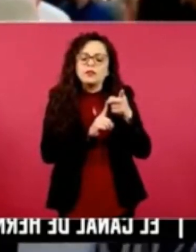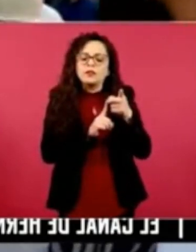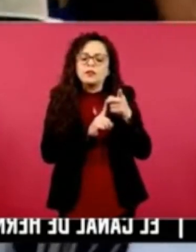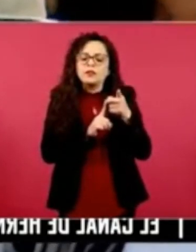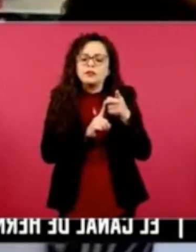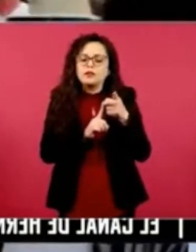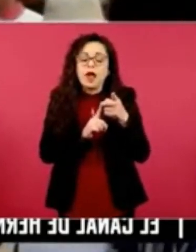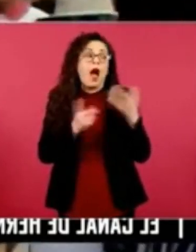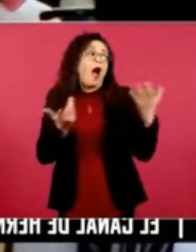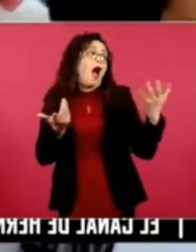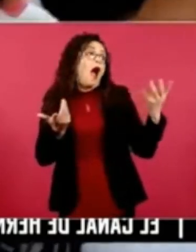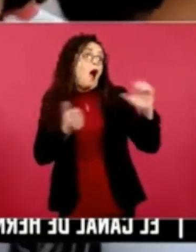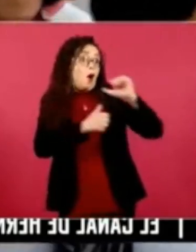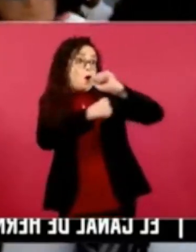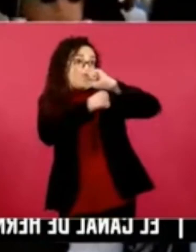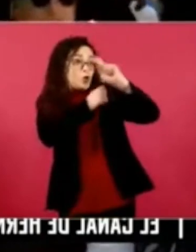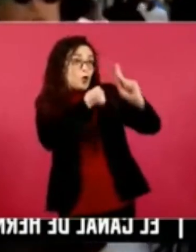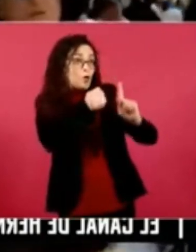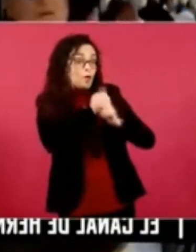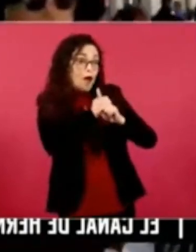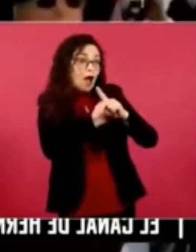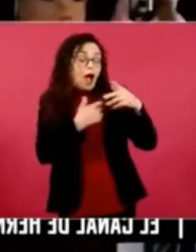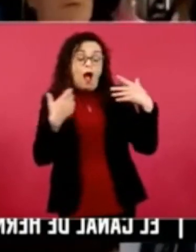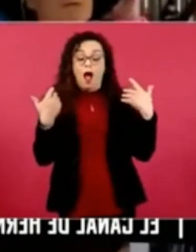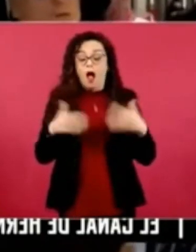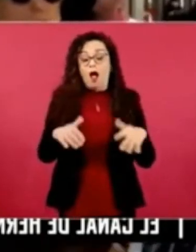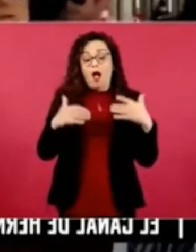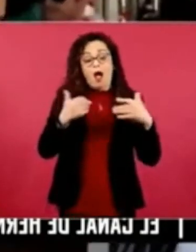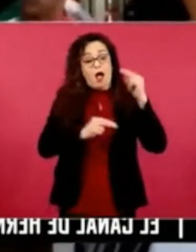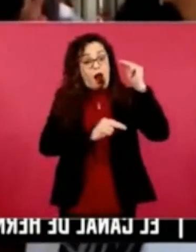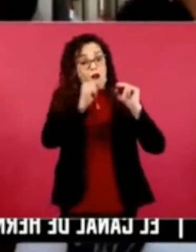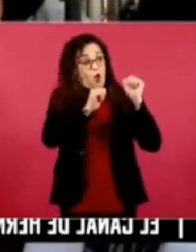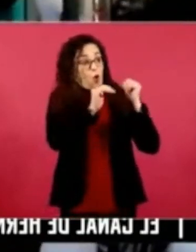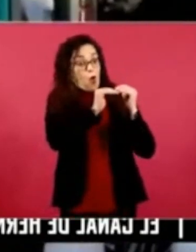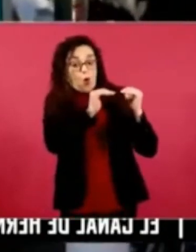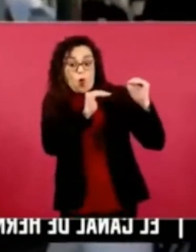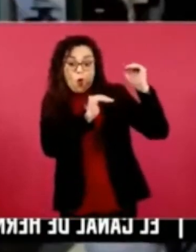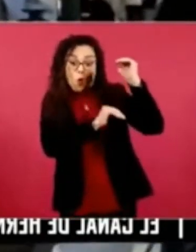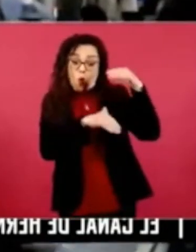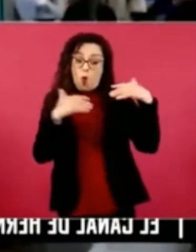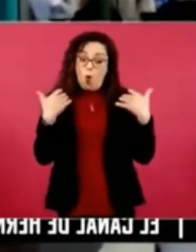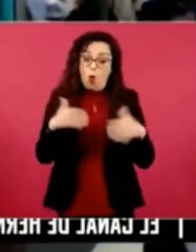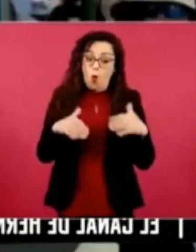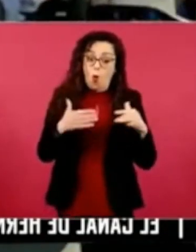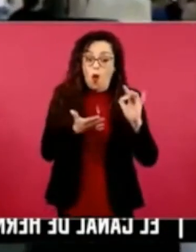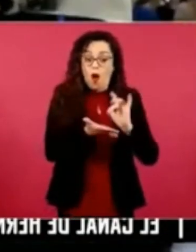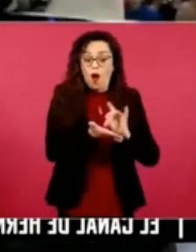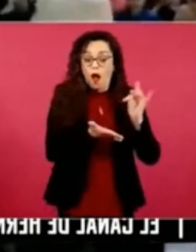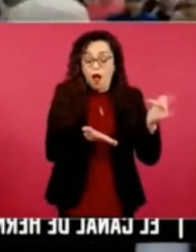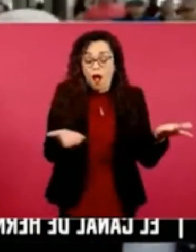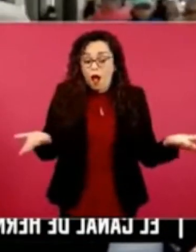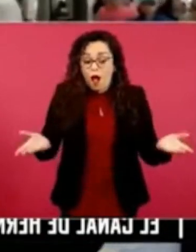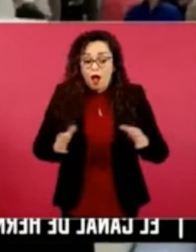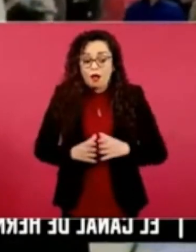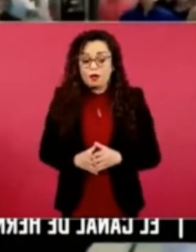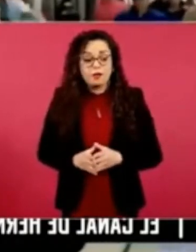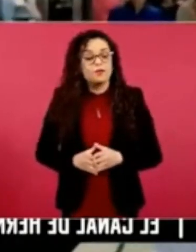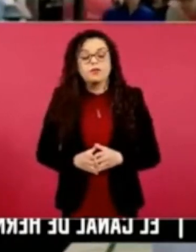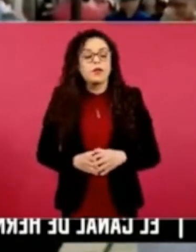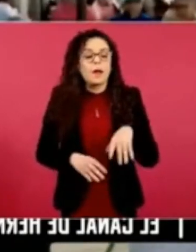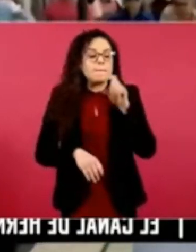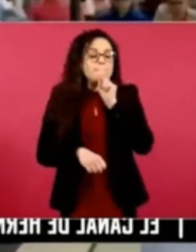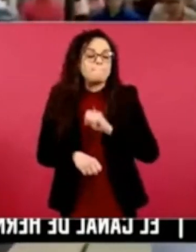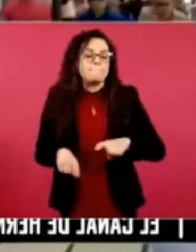es otra cosa. Sí, es otra estirpe. ¿Verdad? Gracias. Pero es lo mismo. No, no, totalmente. La